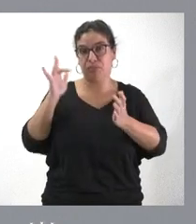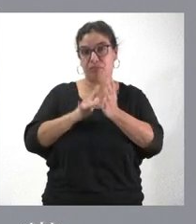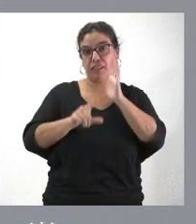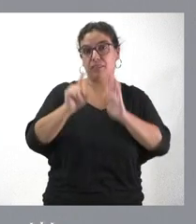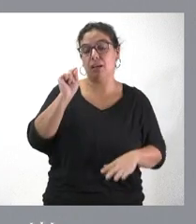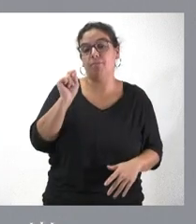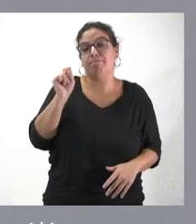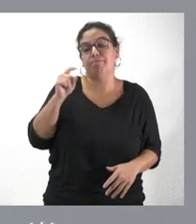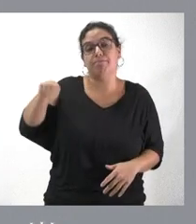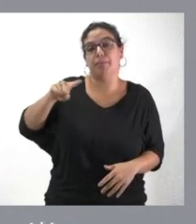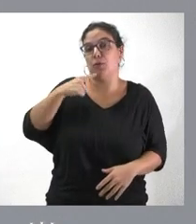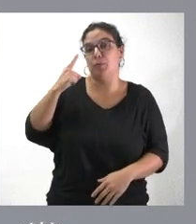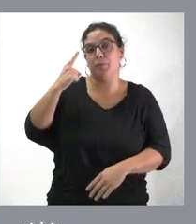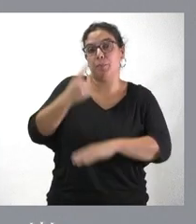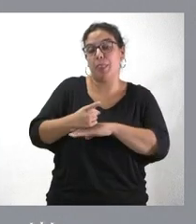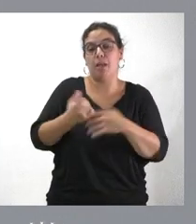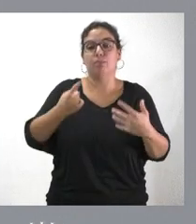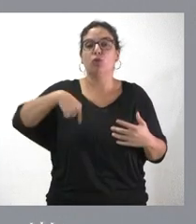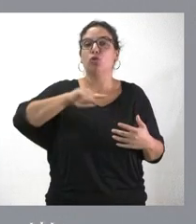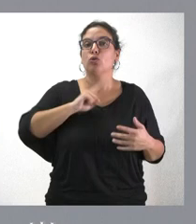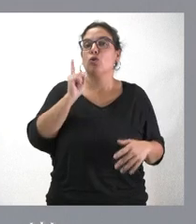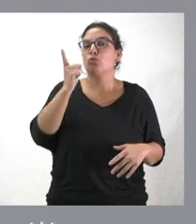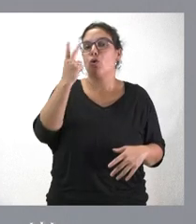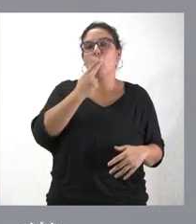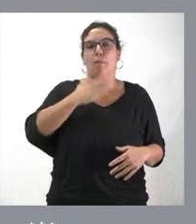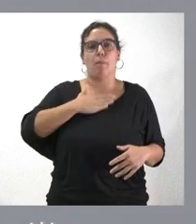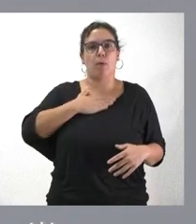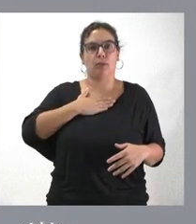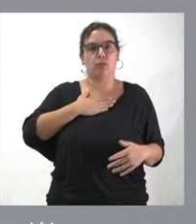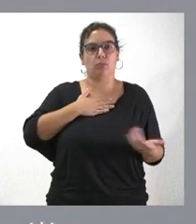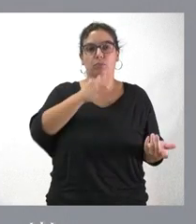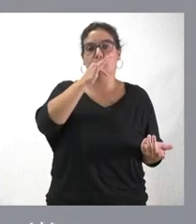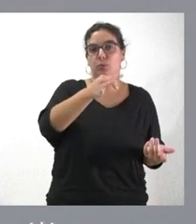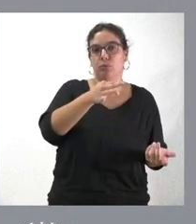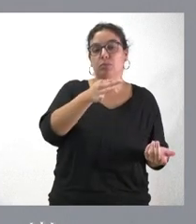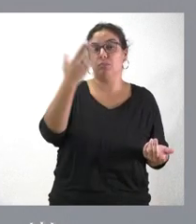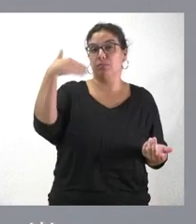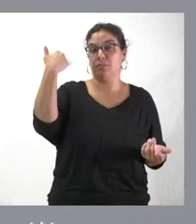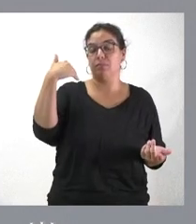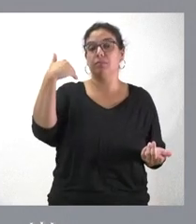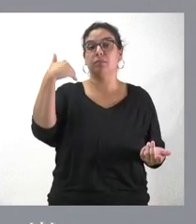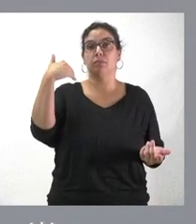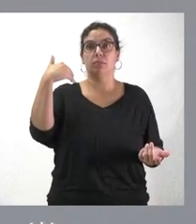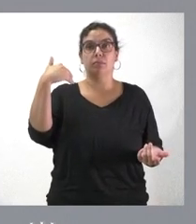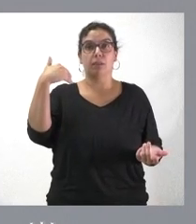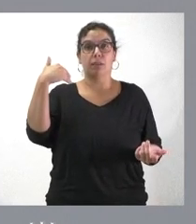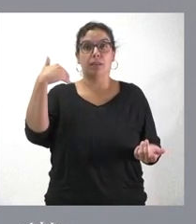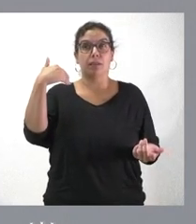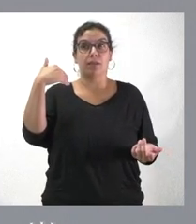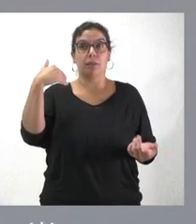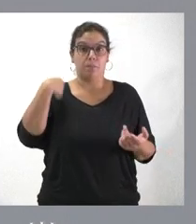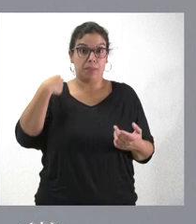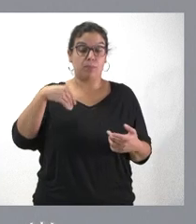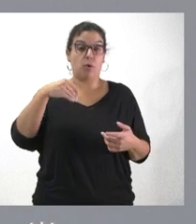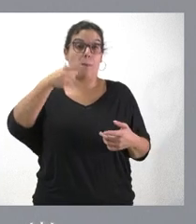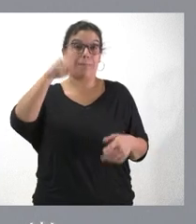y, por tanto, la Junta de Castellín lo que hace es cumplir su compromiso, la palabra dada. Lo dijimos ya cuando anticipamos en